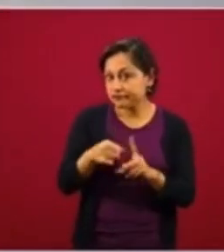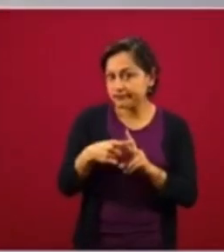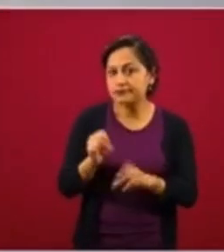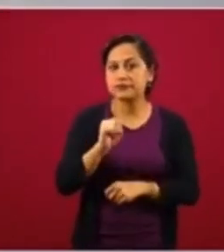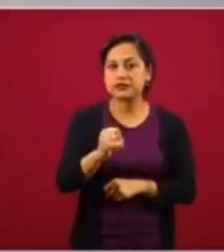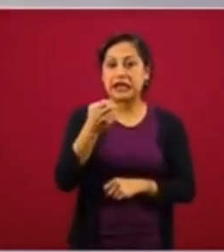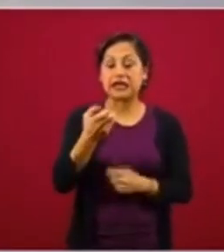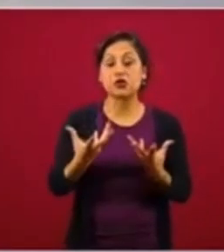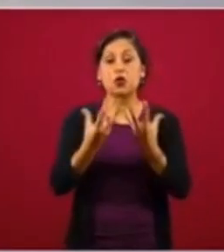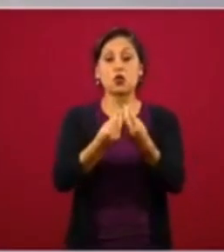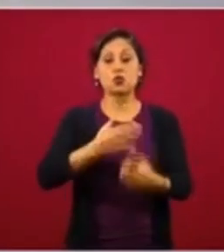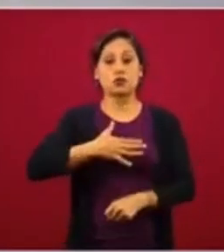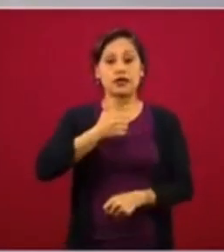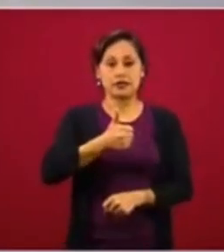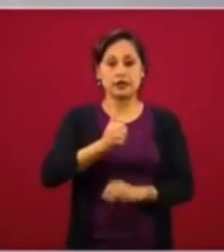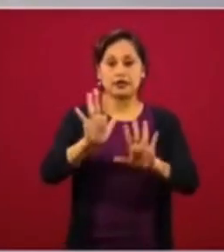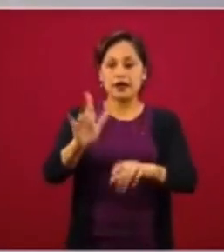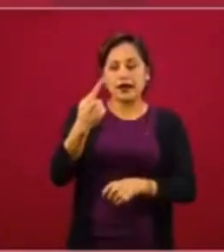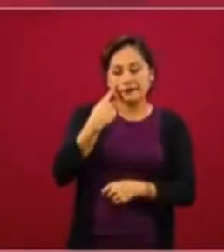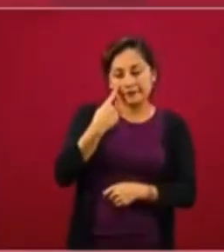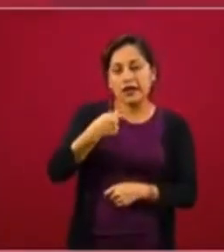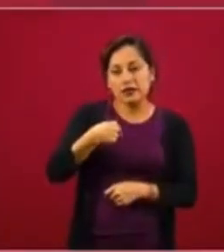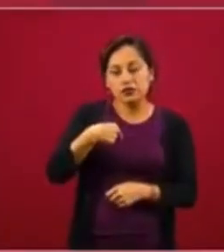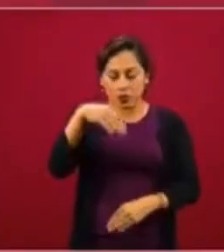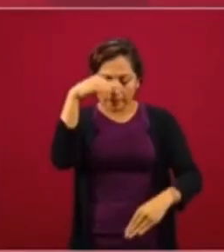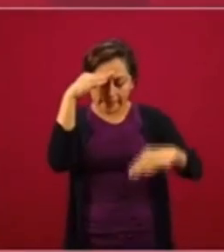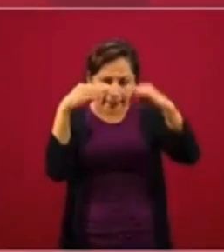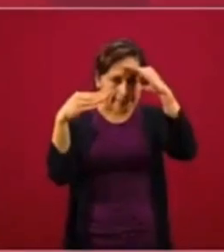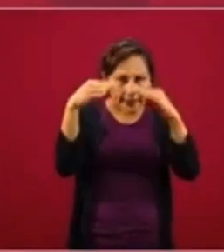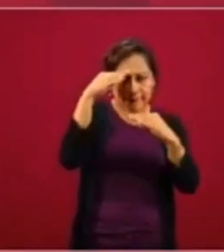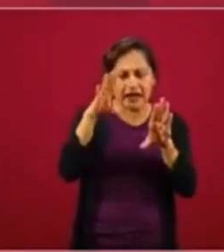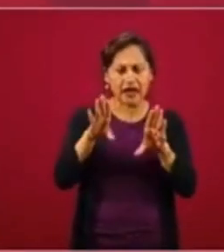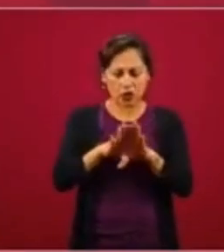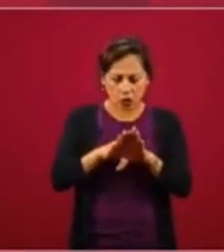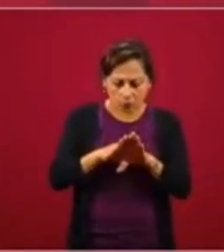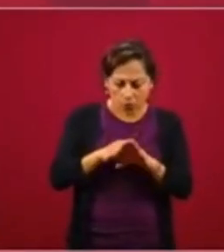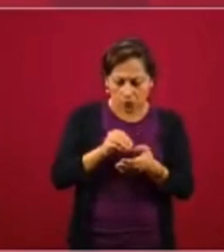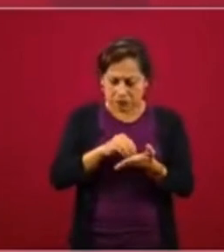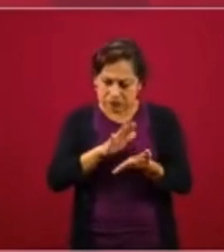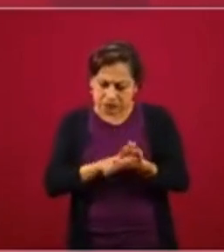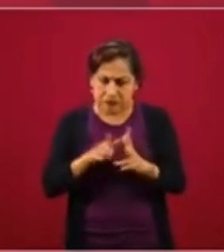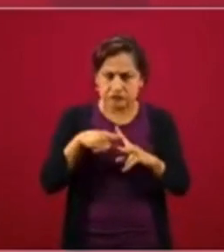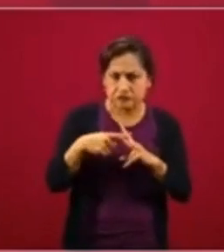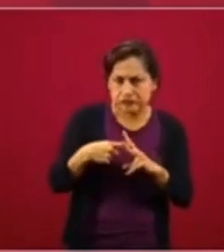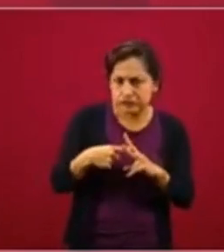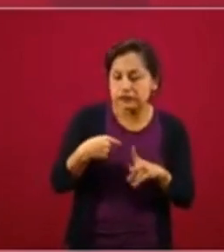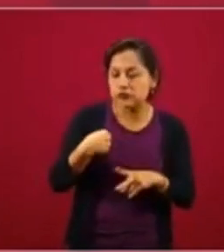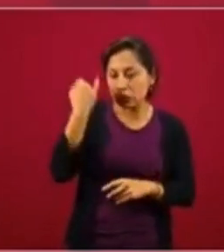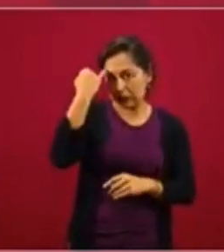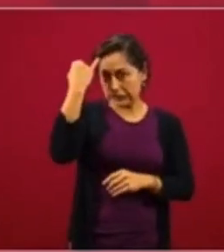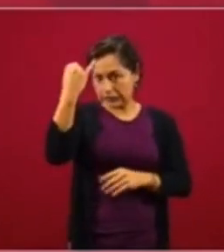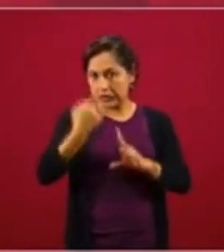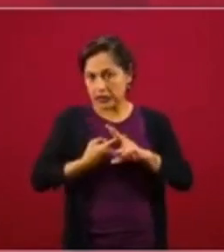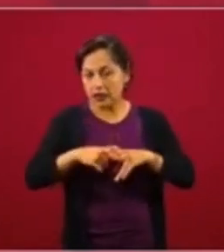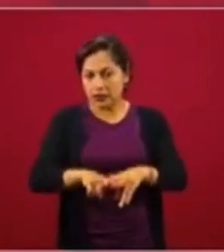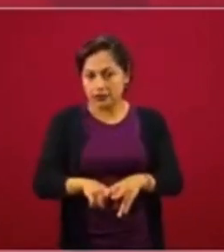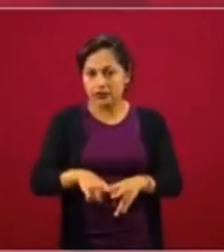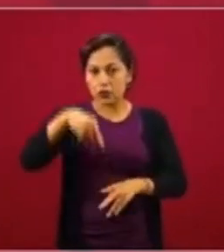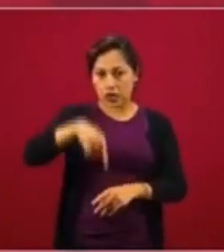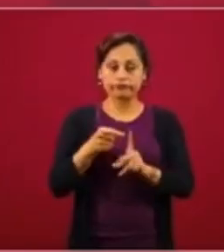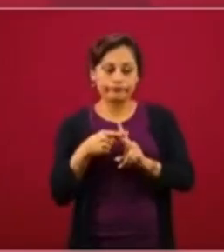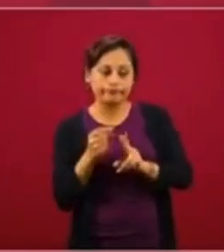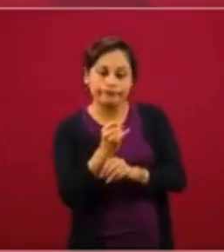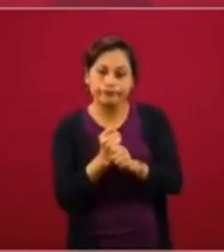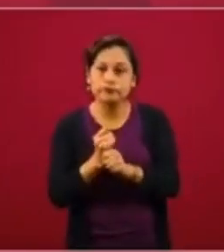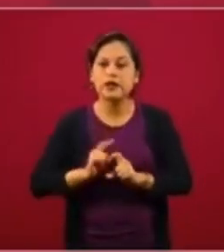Déjenme, estoy elaborando la fórmula, la vamos a aplicar en México, es un sistema de medición